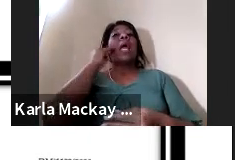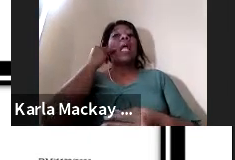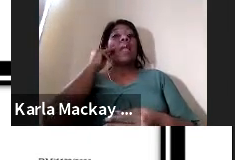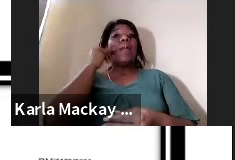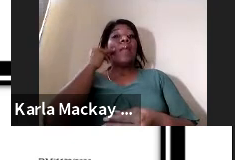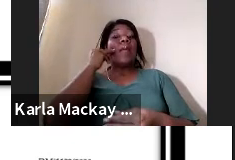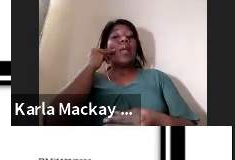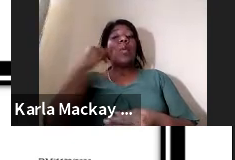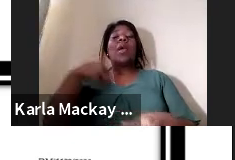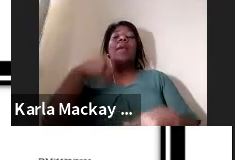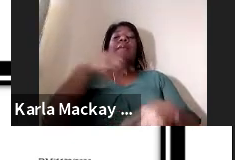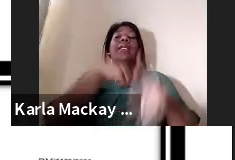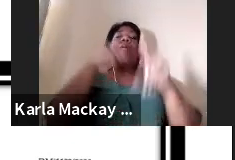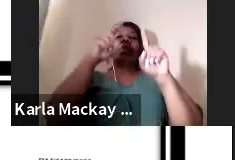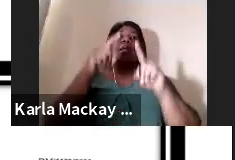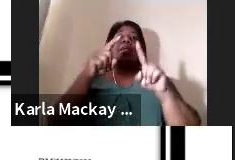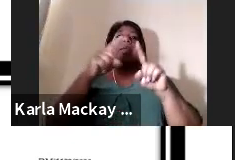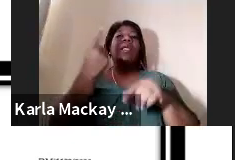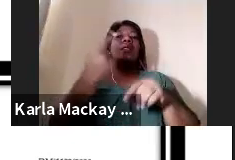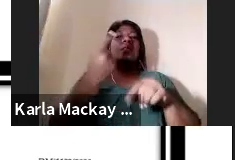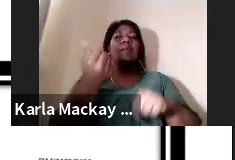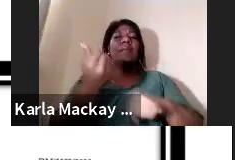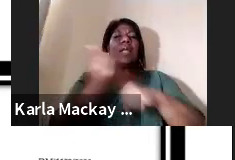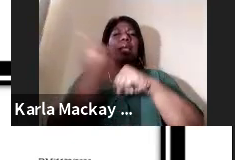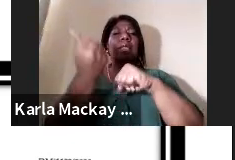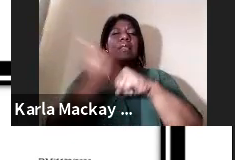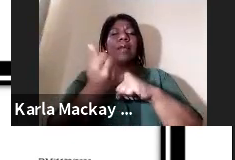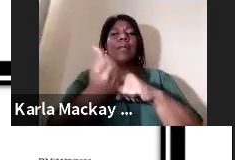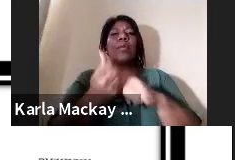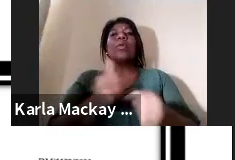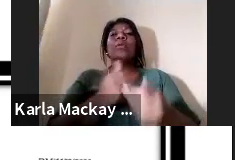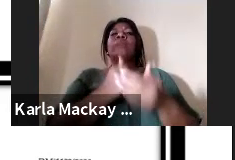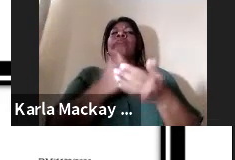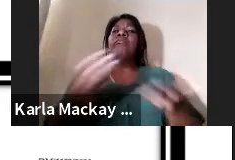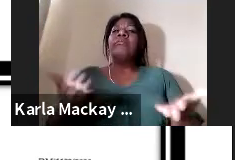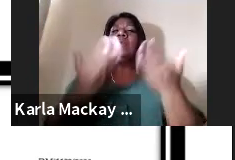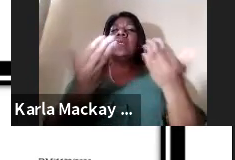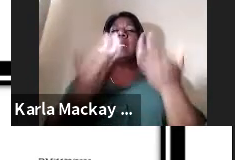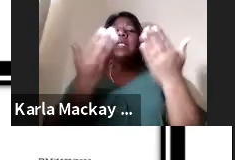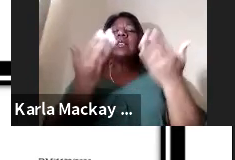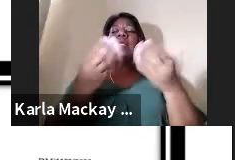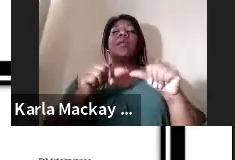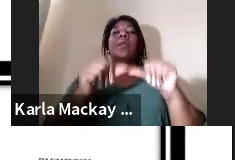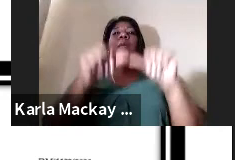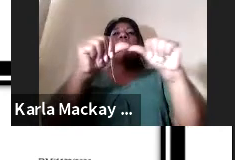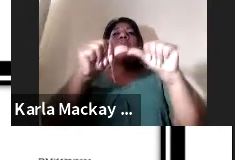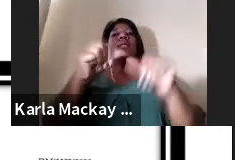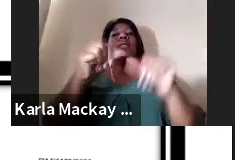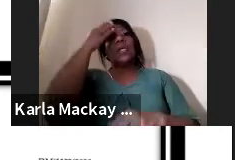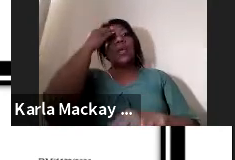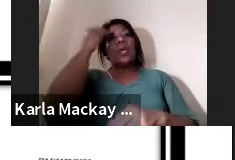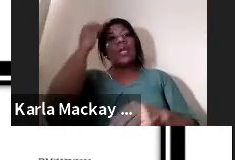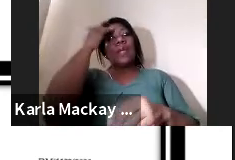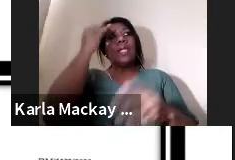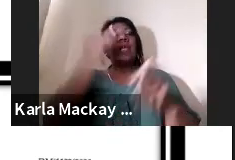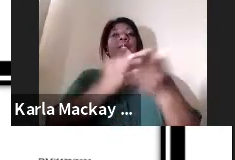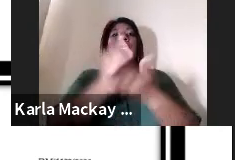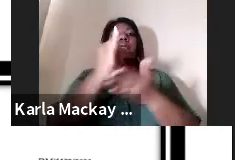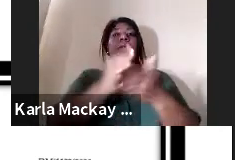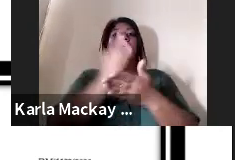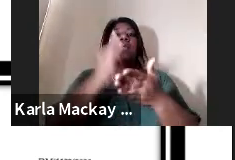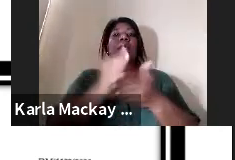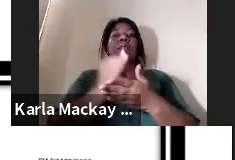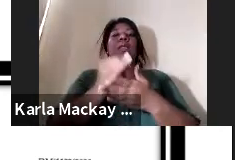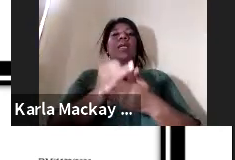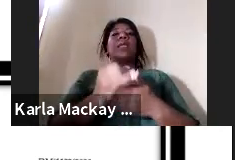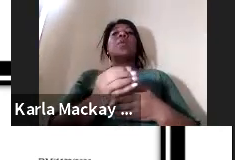Villalobos ese apoyo incondicional que nos ha dado y nos ha motivado para poder continuar con esta experiencia y promover la creación